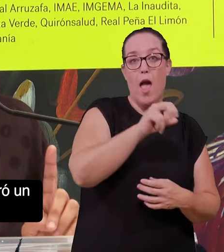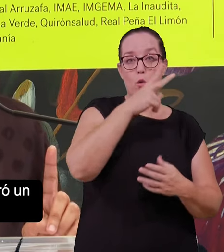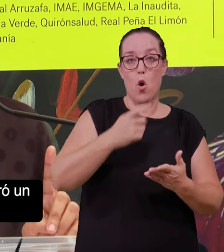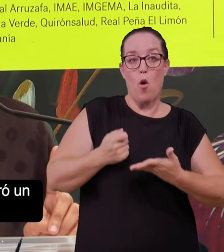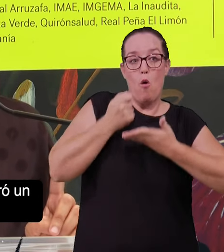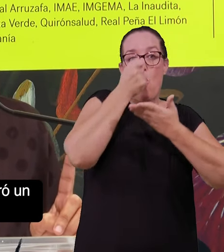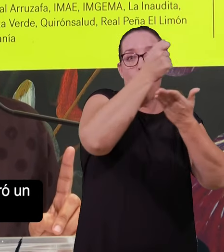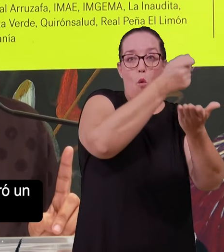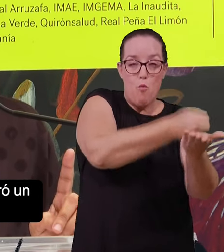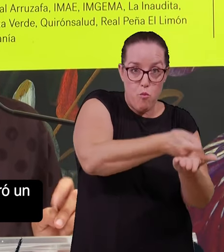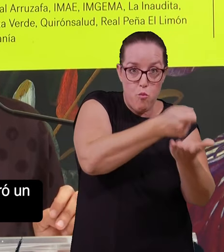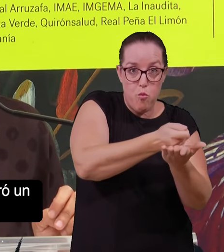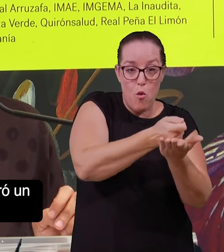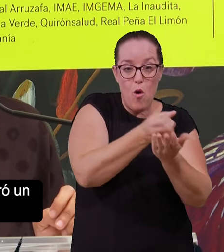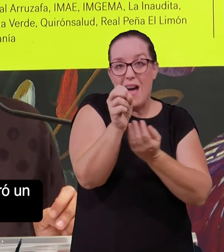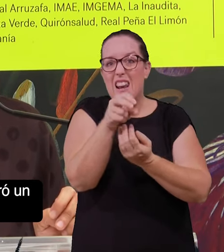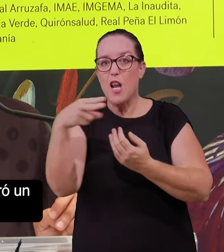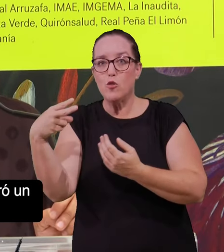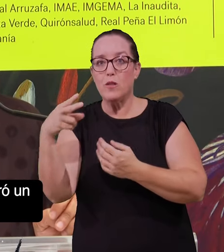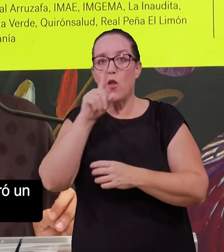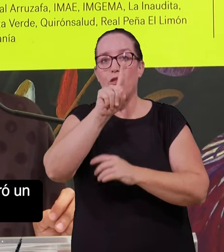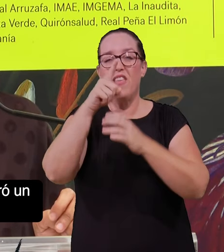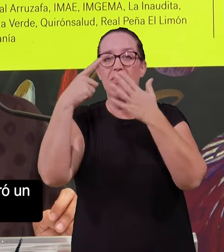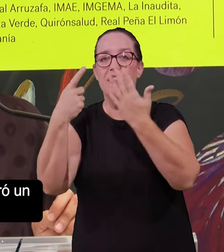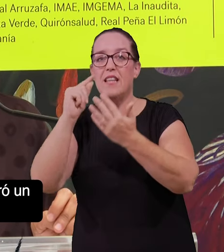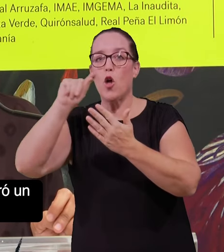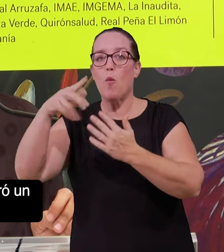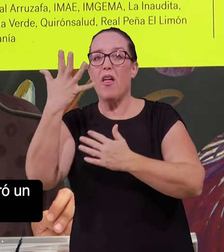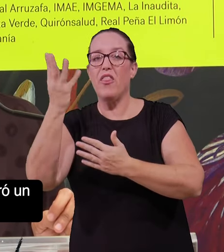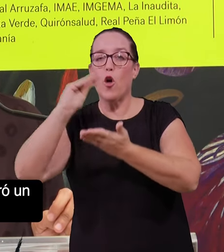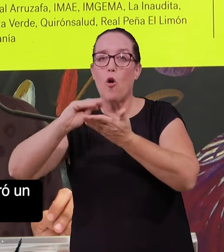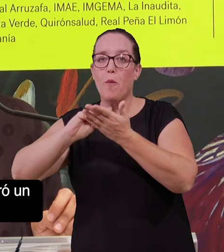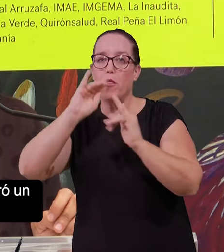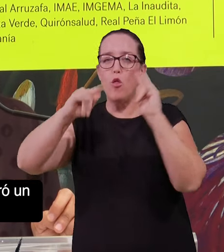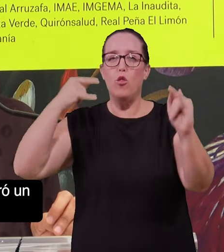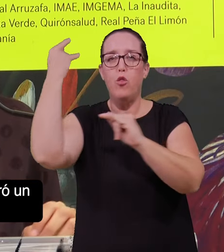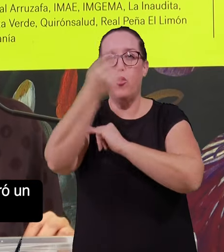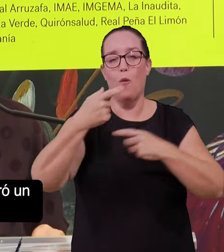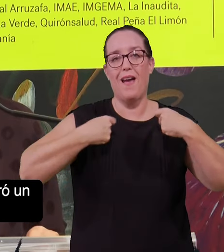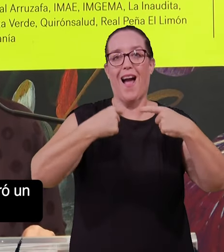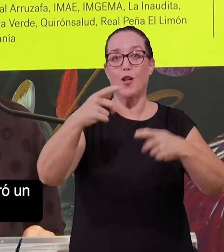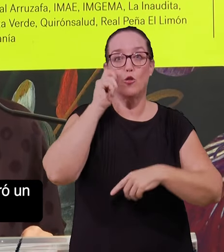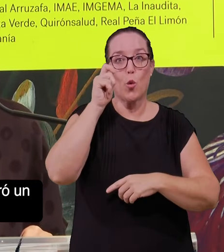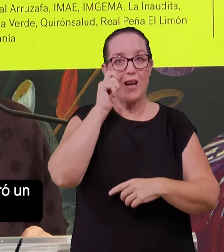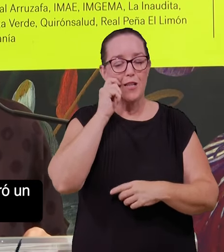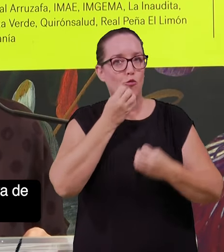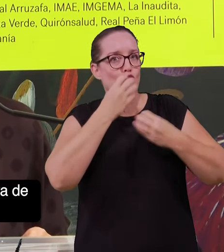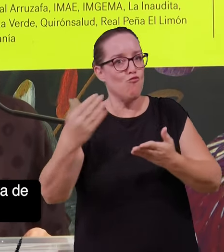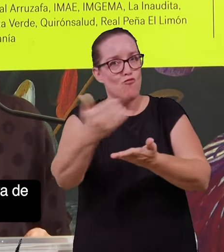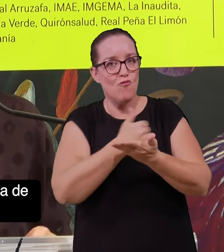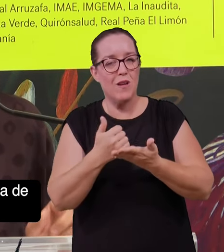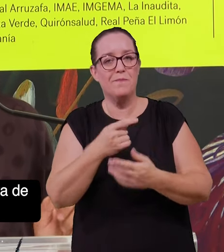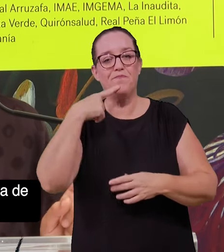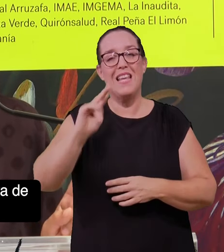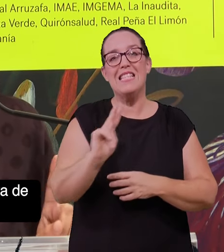Cada euro invertido en el presupuesto de 2022 se generó un valor de 16,5 veces gasto turístico.